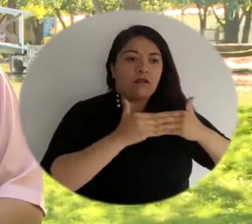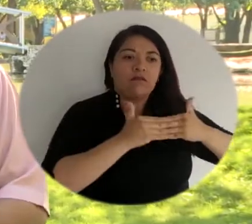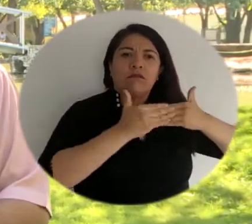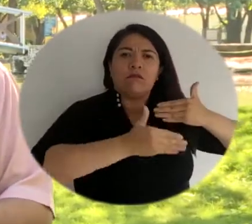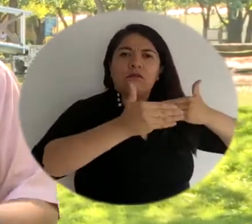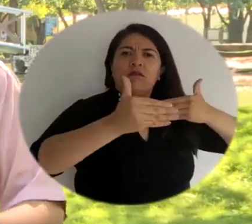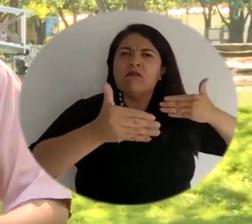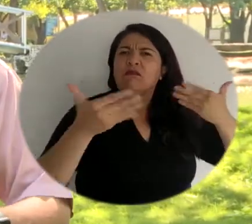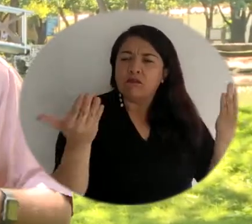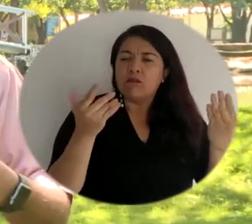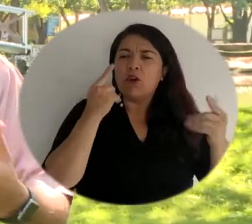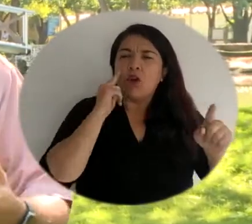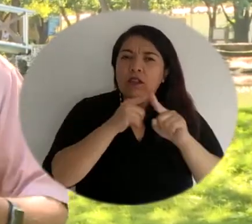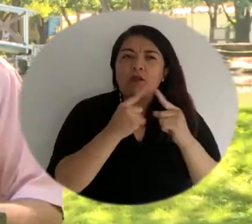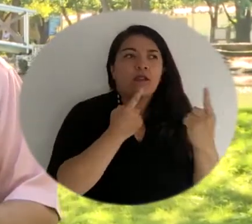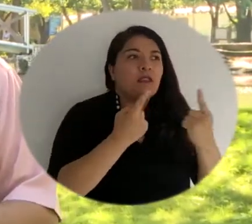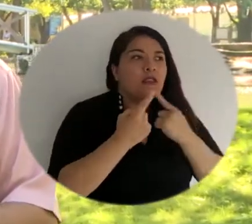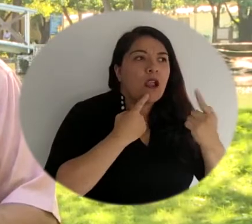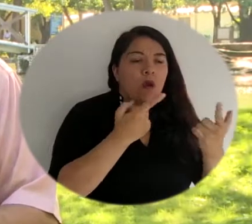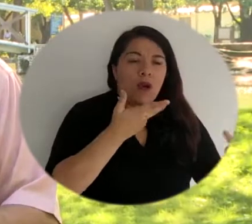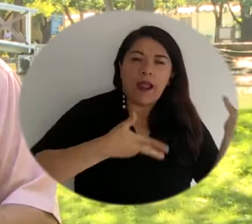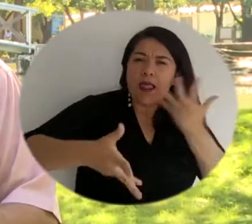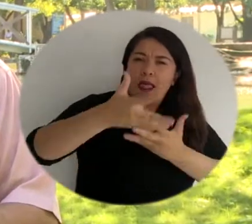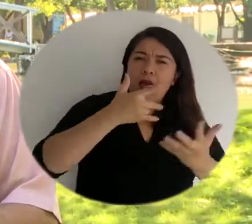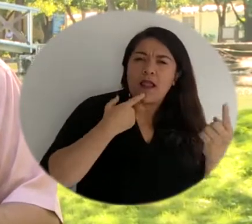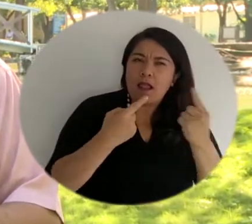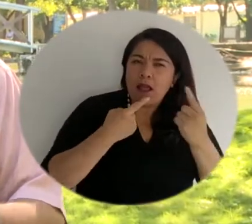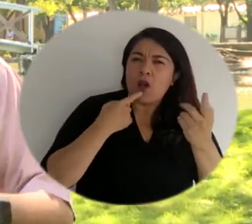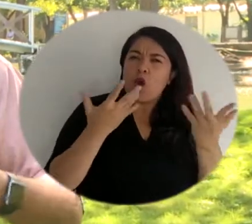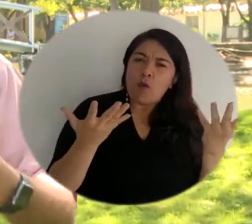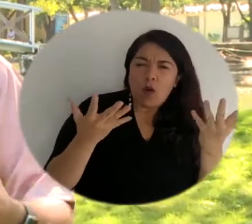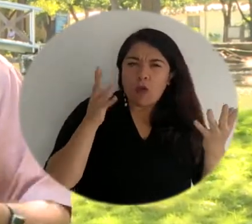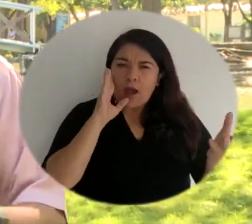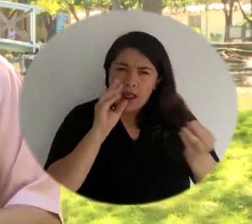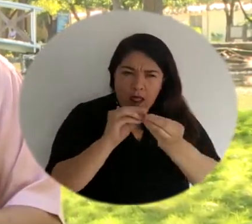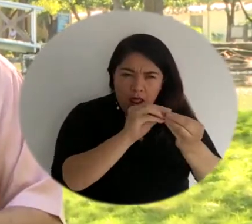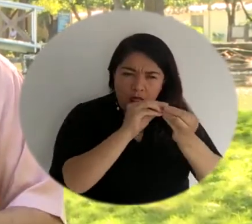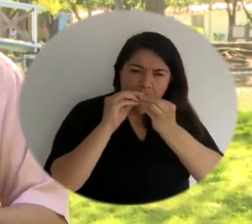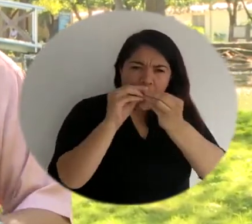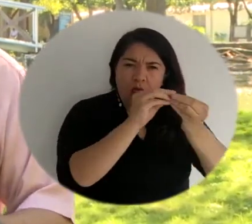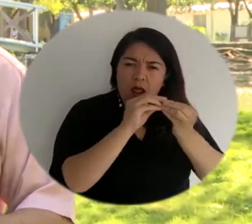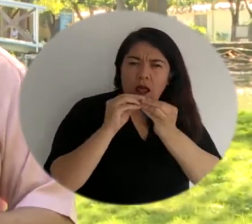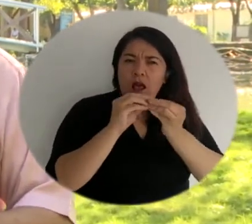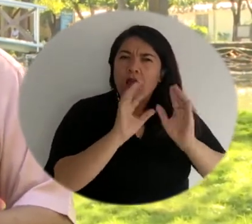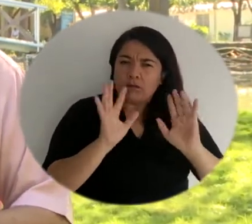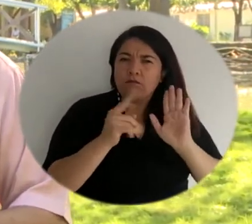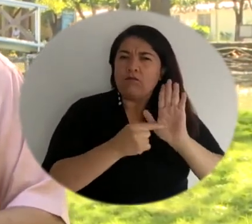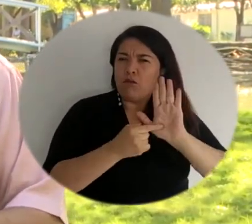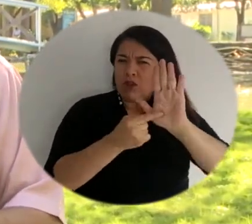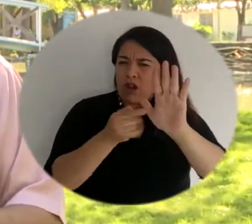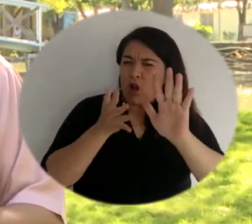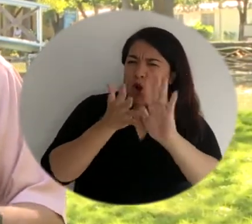un proceso en el cual se va a basar en el diálogo, donde vamos a considerar y a develar